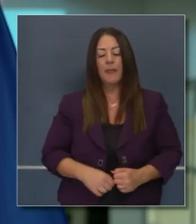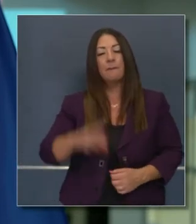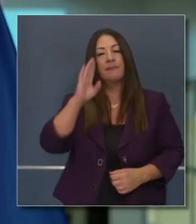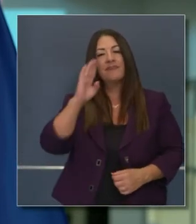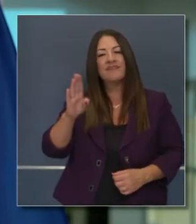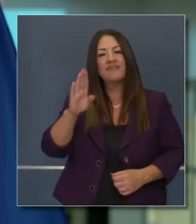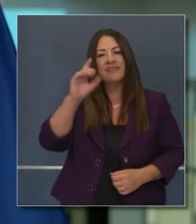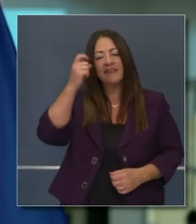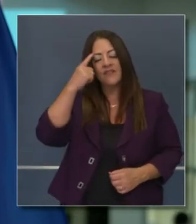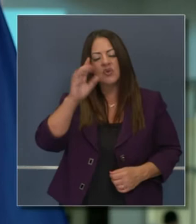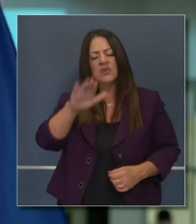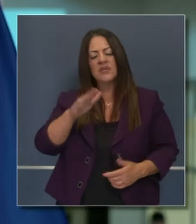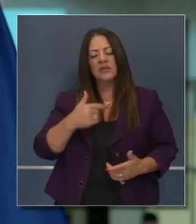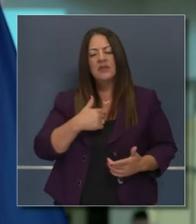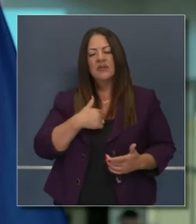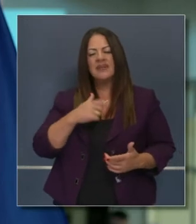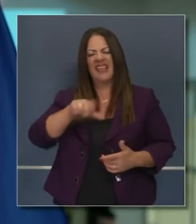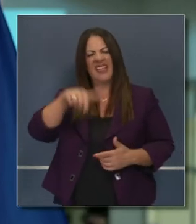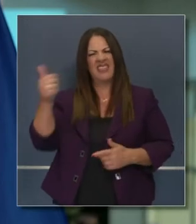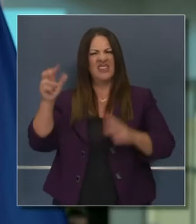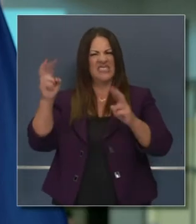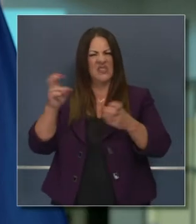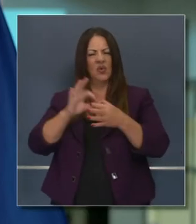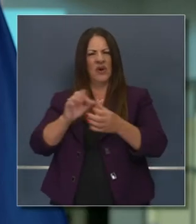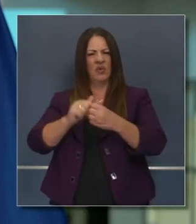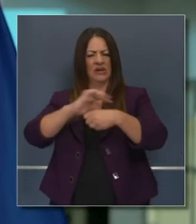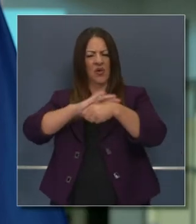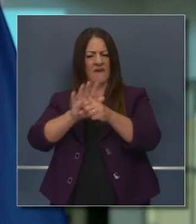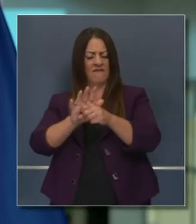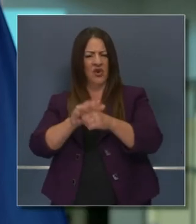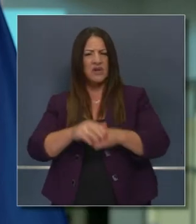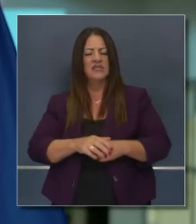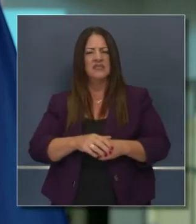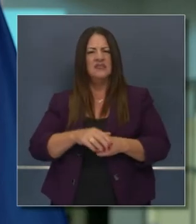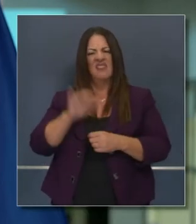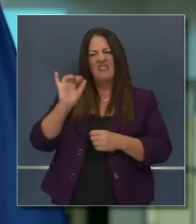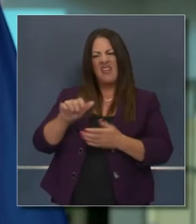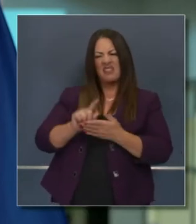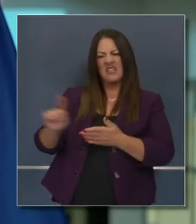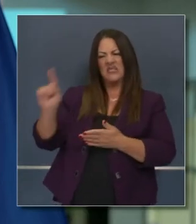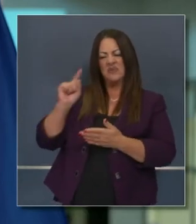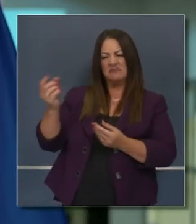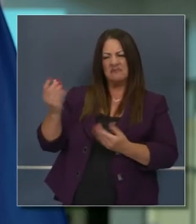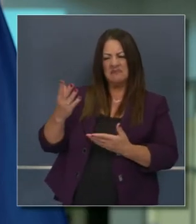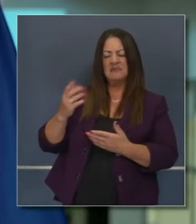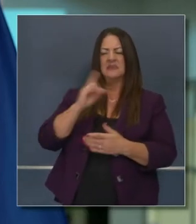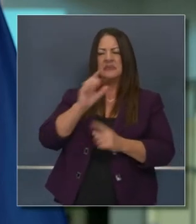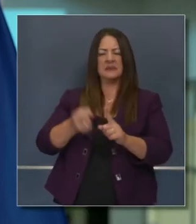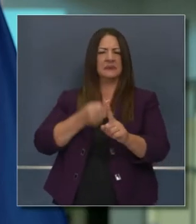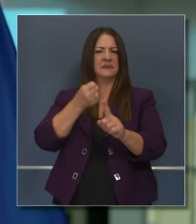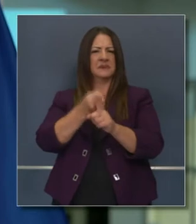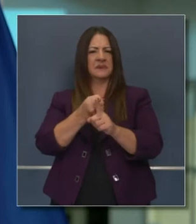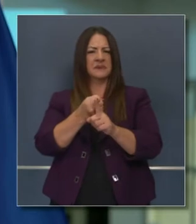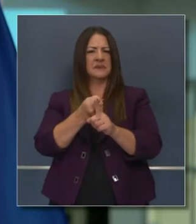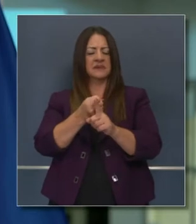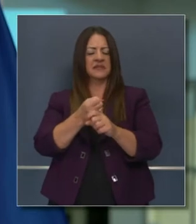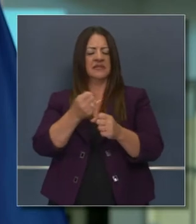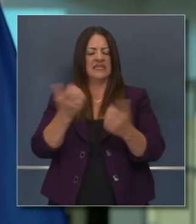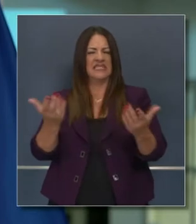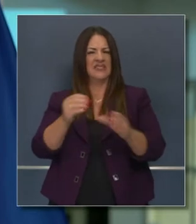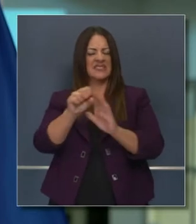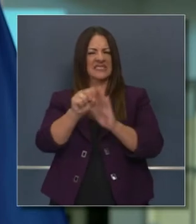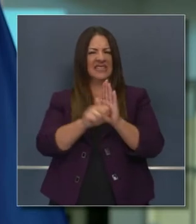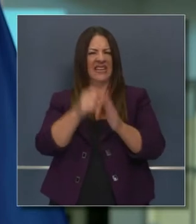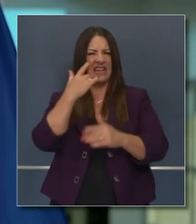¿Qué tal, gobernador? Hay otro tema en cuanto al coronavirus que tuvo un impacto sobre los estados